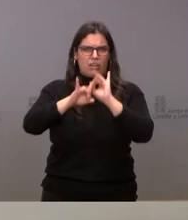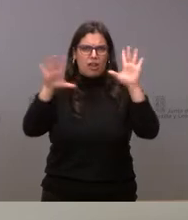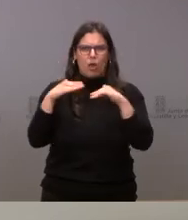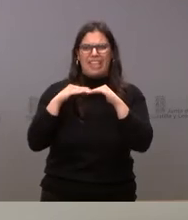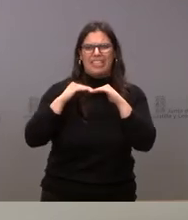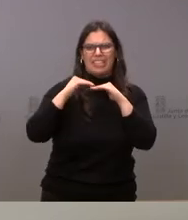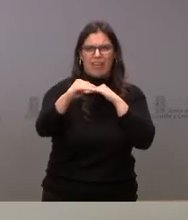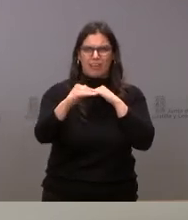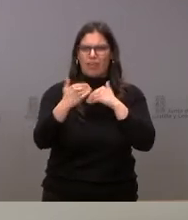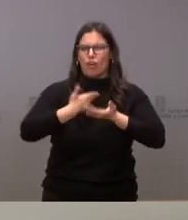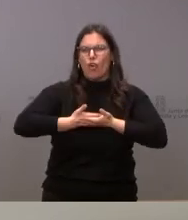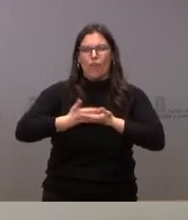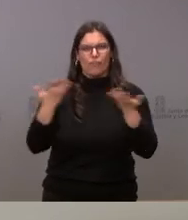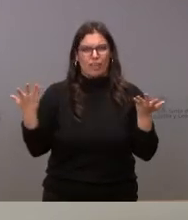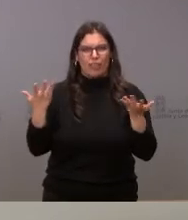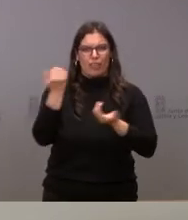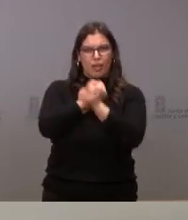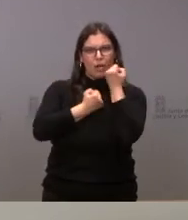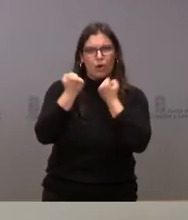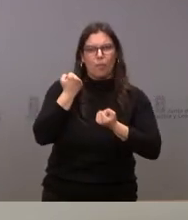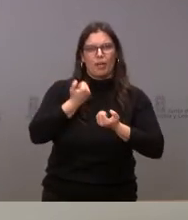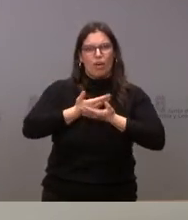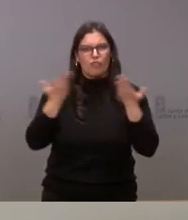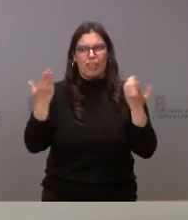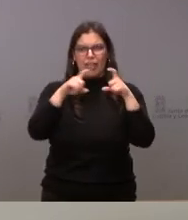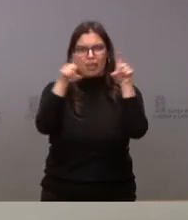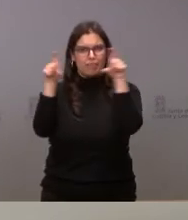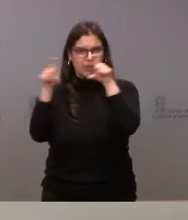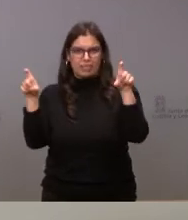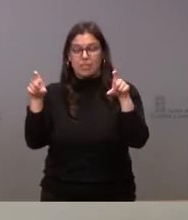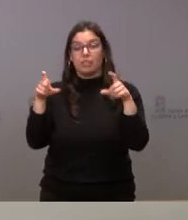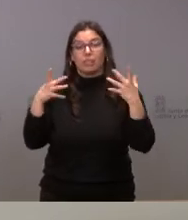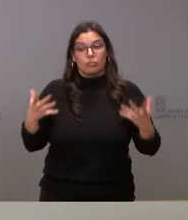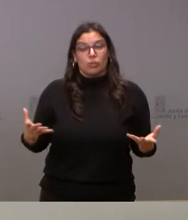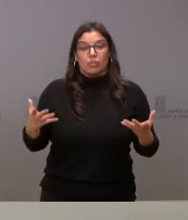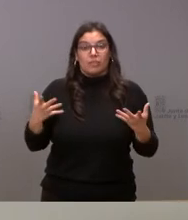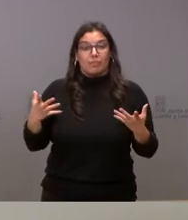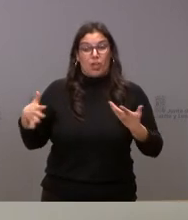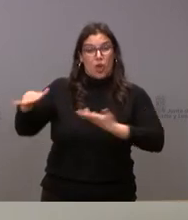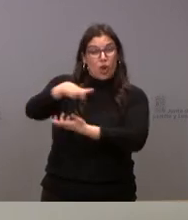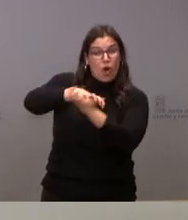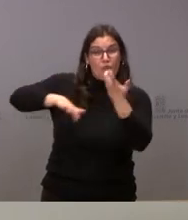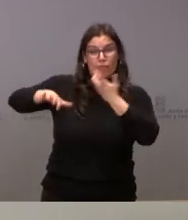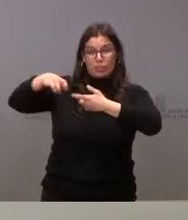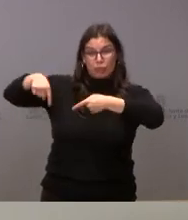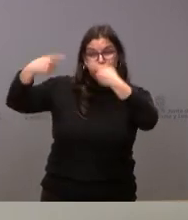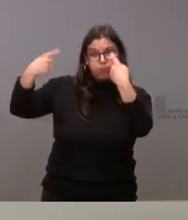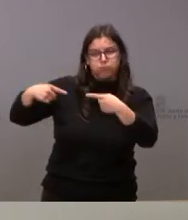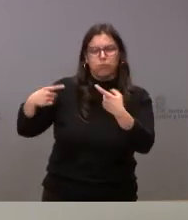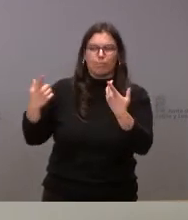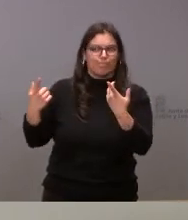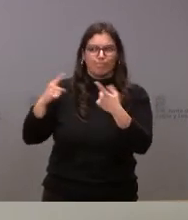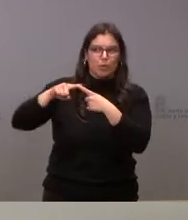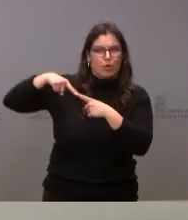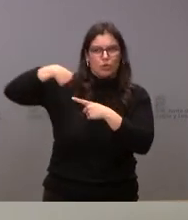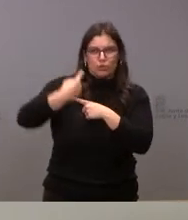de la confianza económica, de la confianza empresarial. Y, por tanto, un conflicto de estas naturalezas lo que